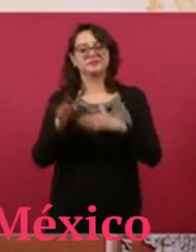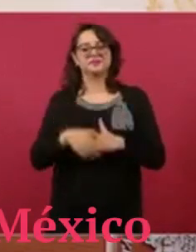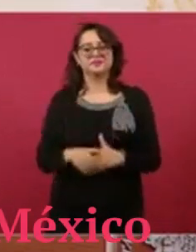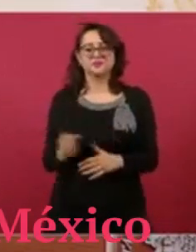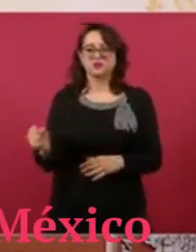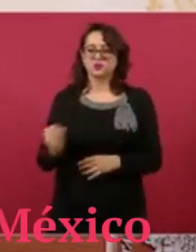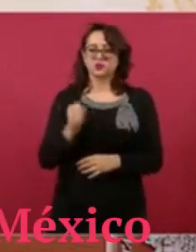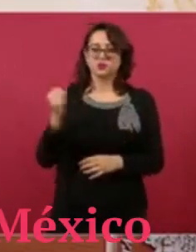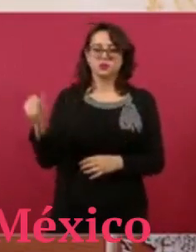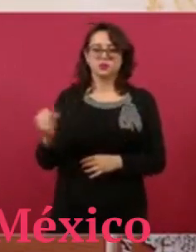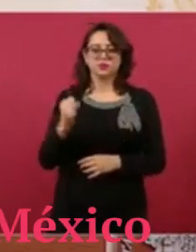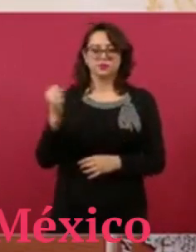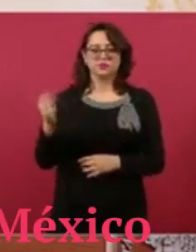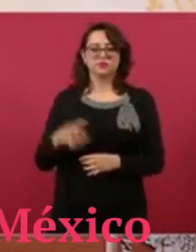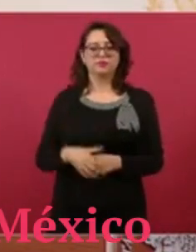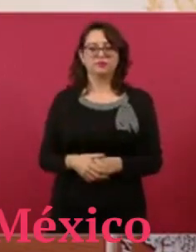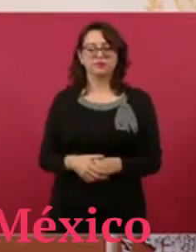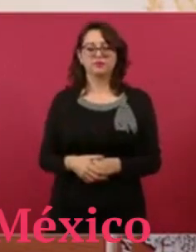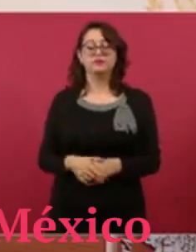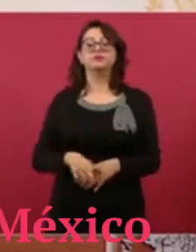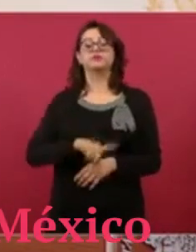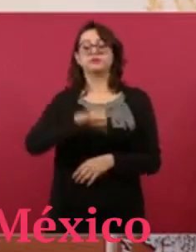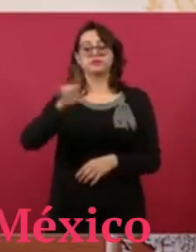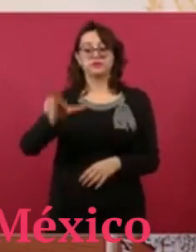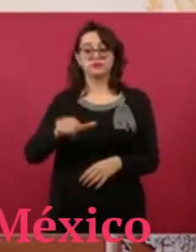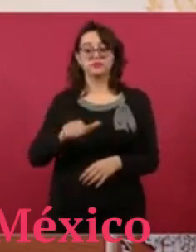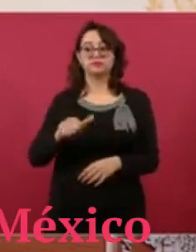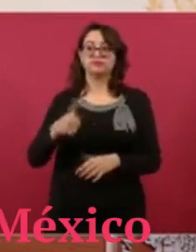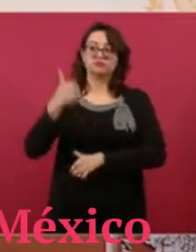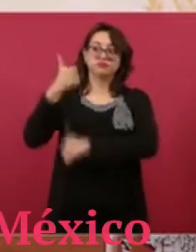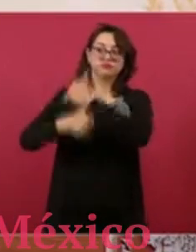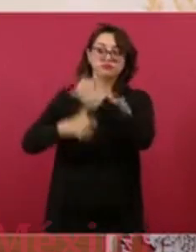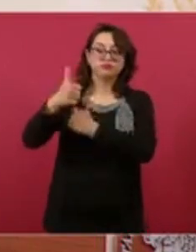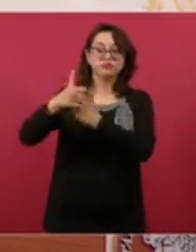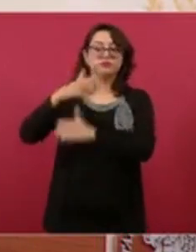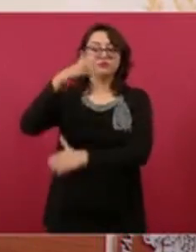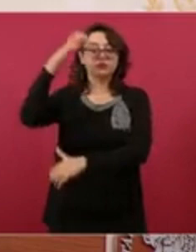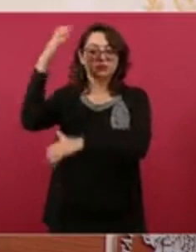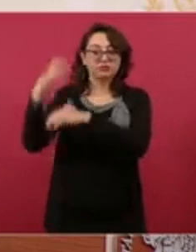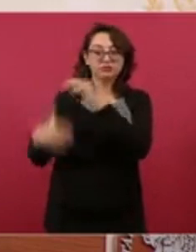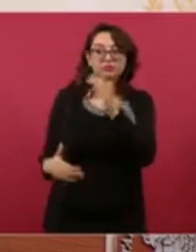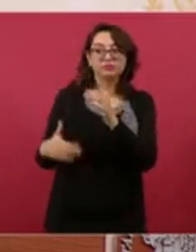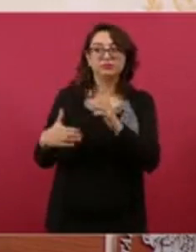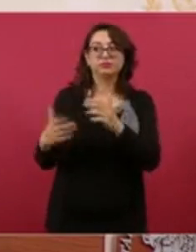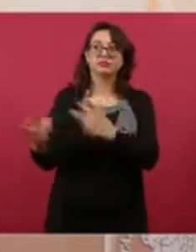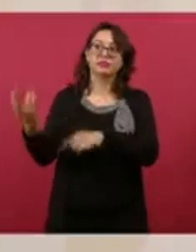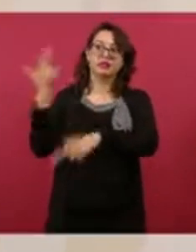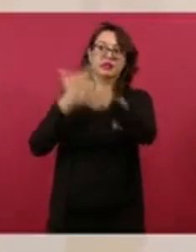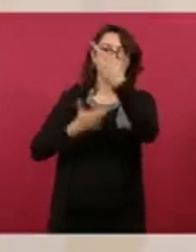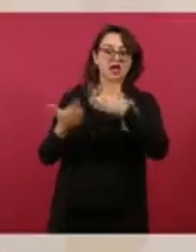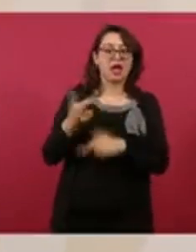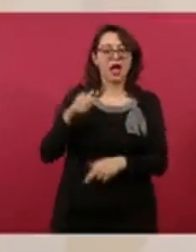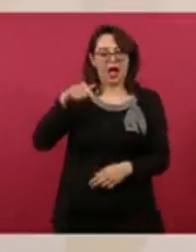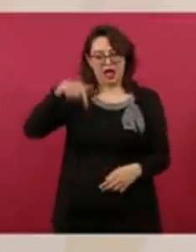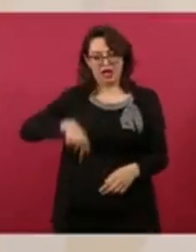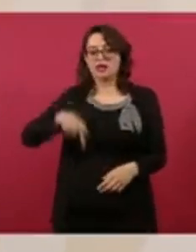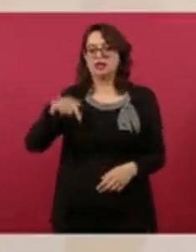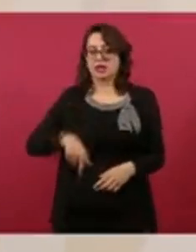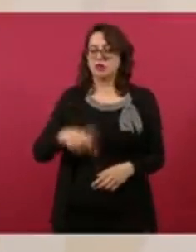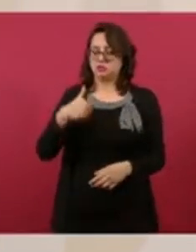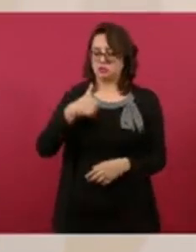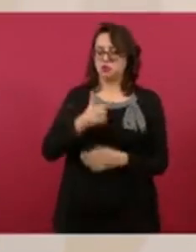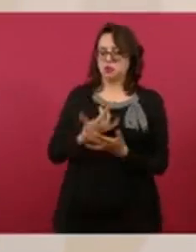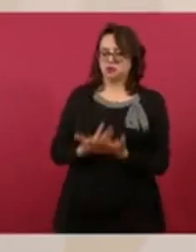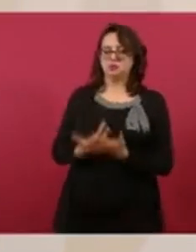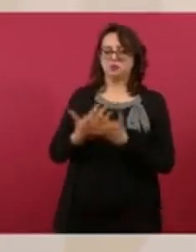Yo les voy a esperar, vamos a volvernos a encontrar cuando regresen